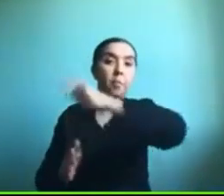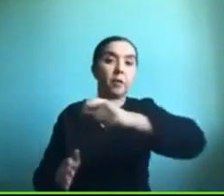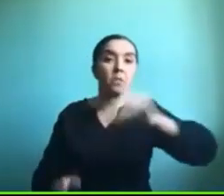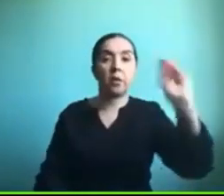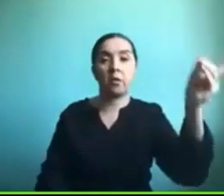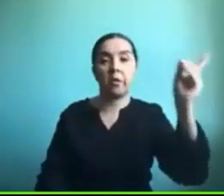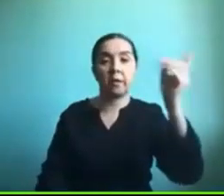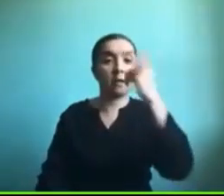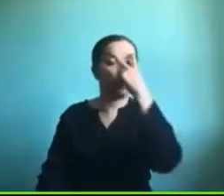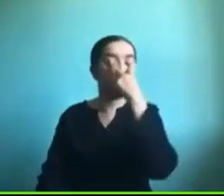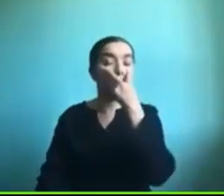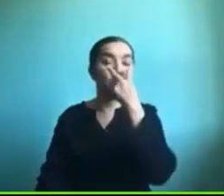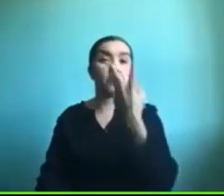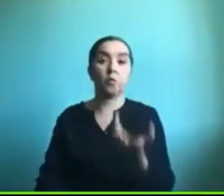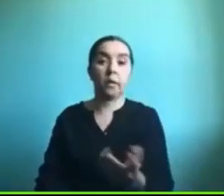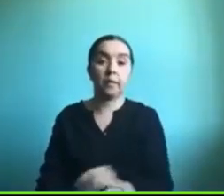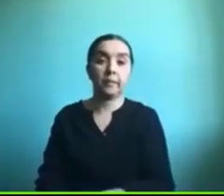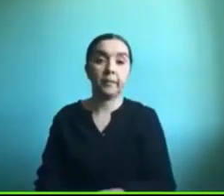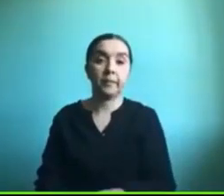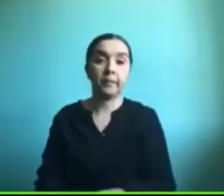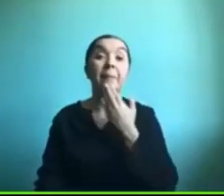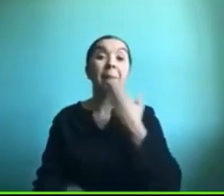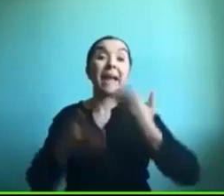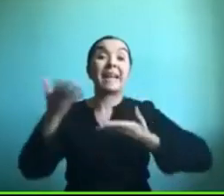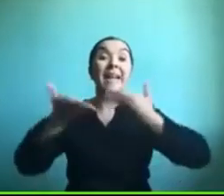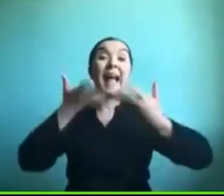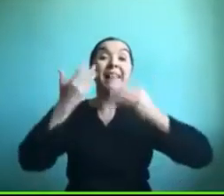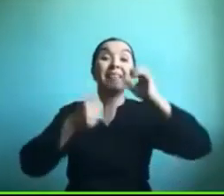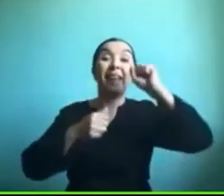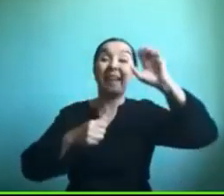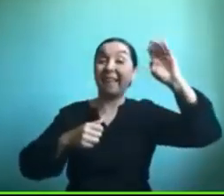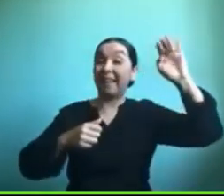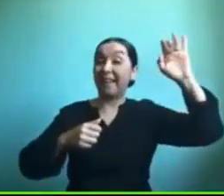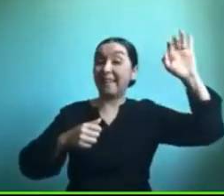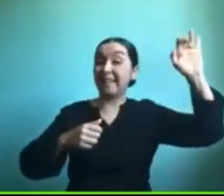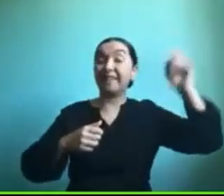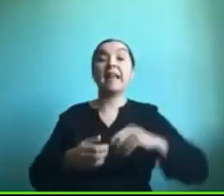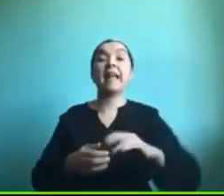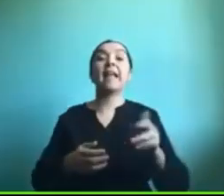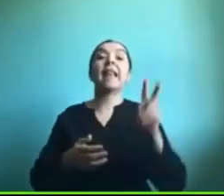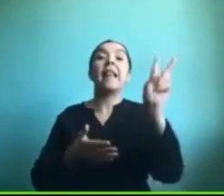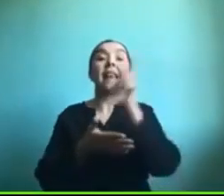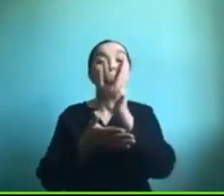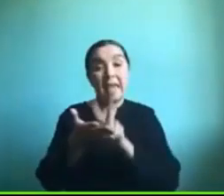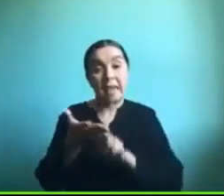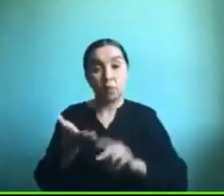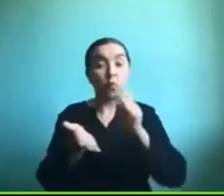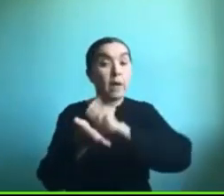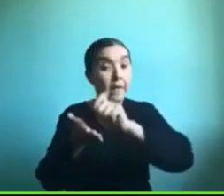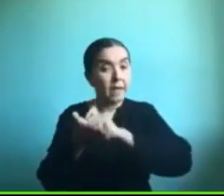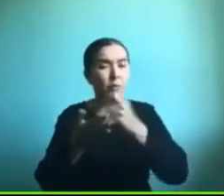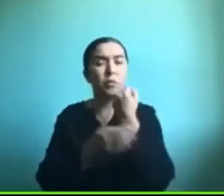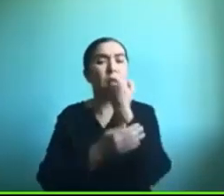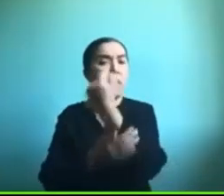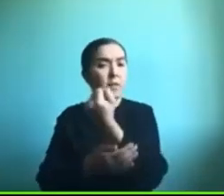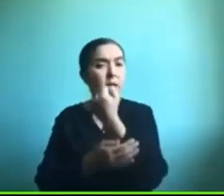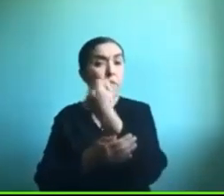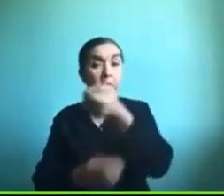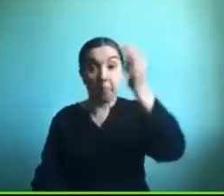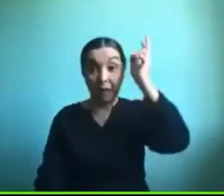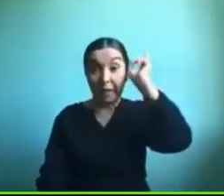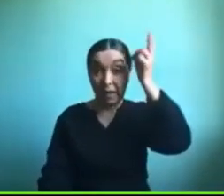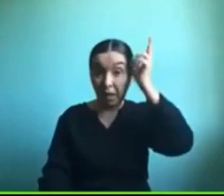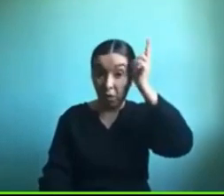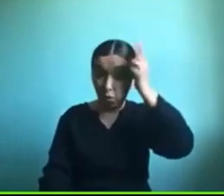y el mismo cantaletras si está en proceso de lectoescritura le va a servir porque rabito el conejito va